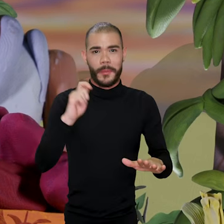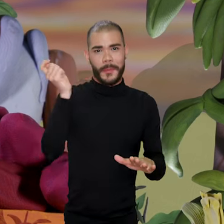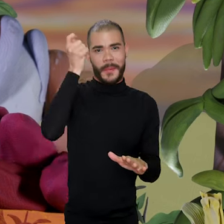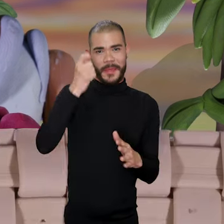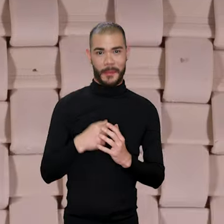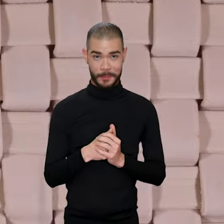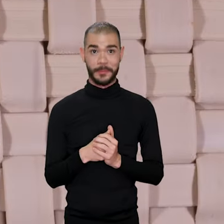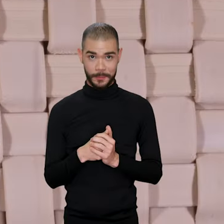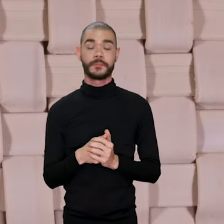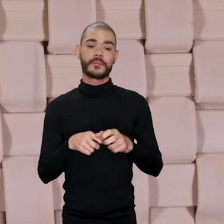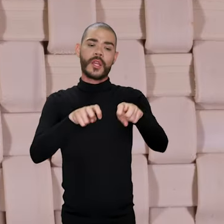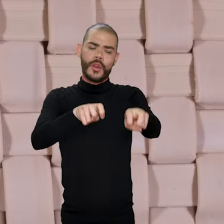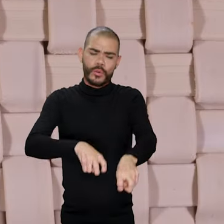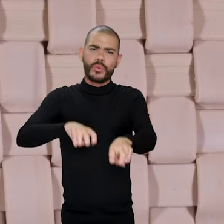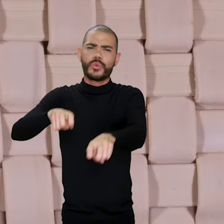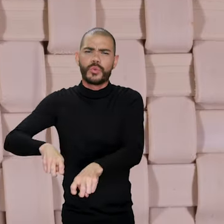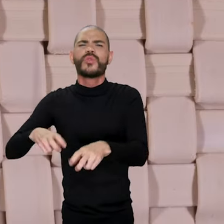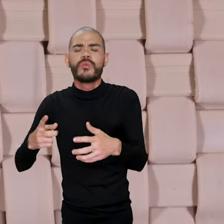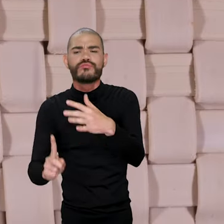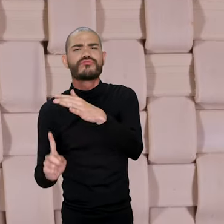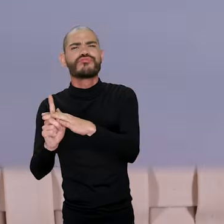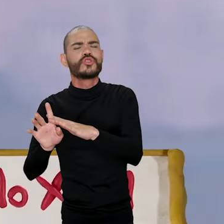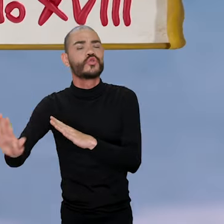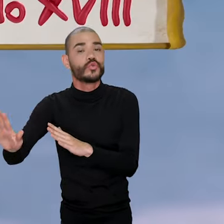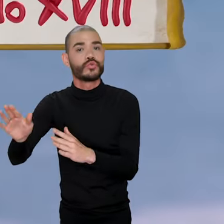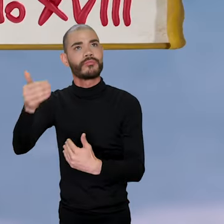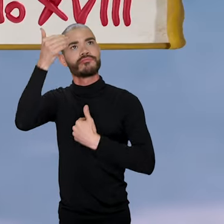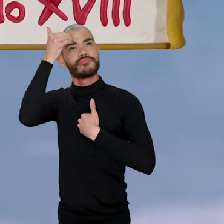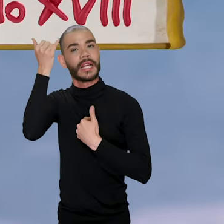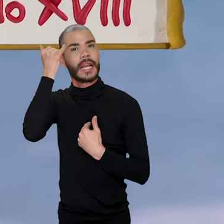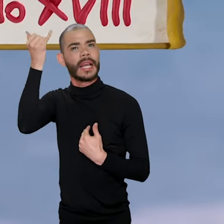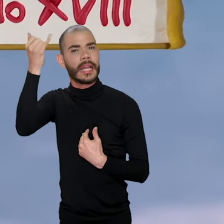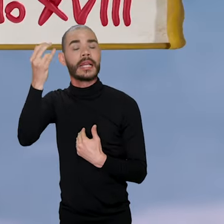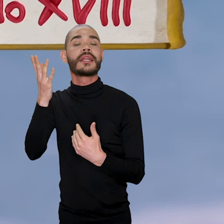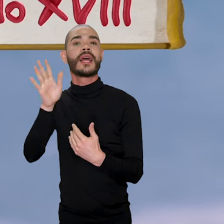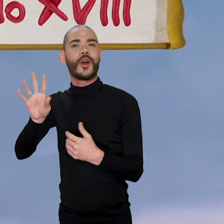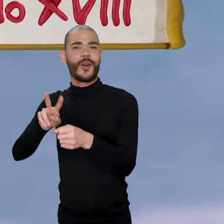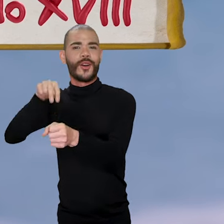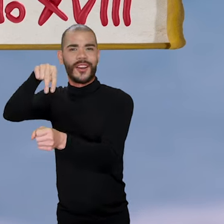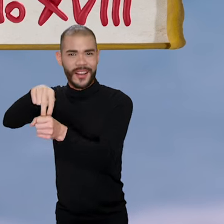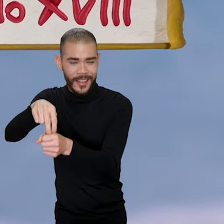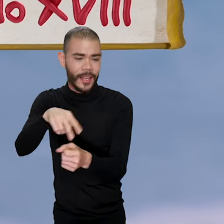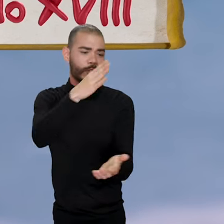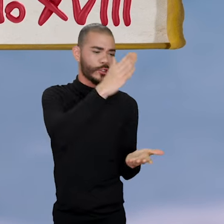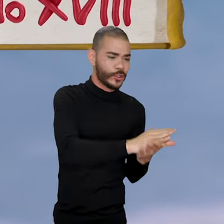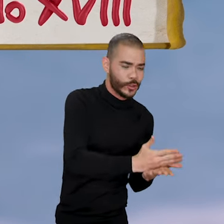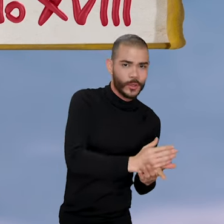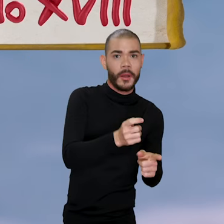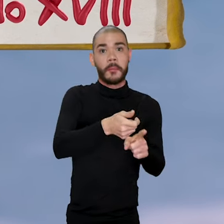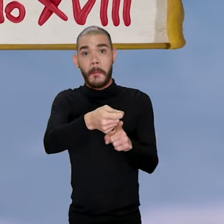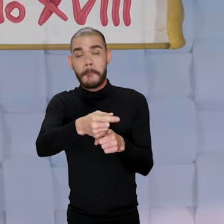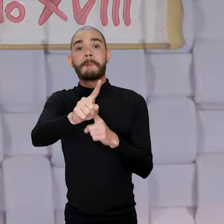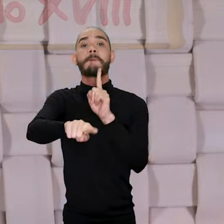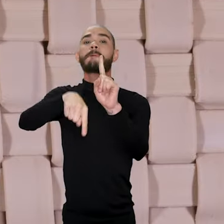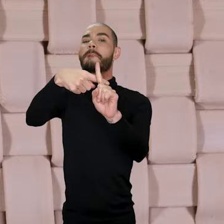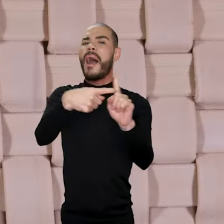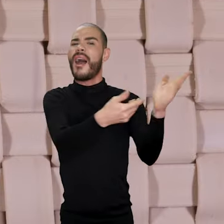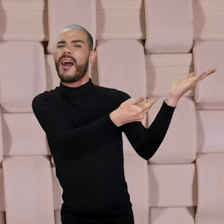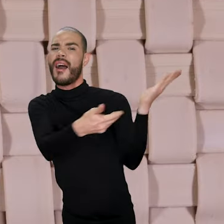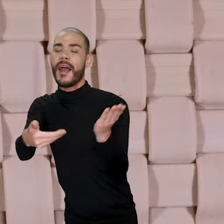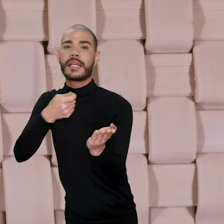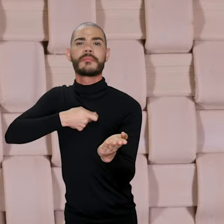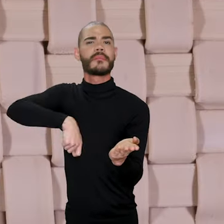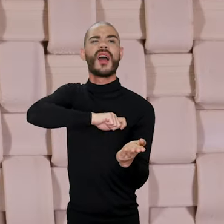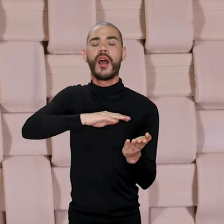A cultivos de origen indígena como la yuca y el maíz se sumaron en el siglo XVIII especies introducidas por los españoles como